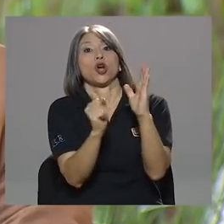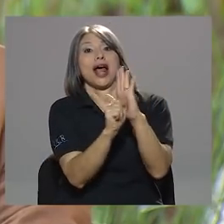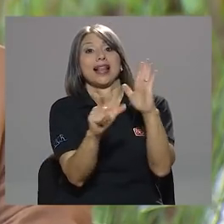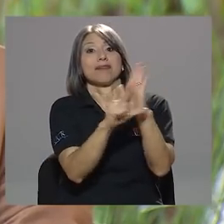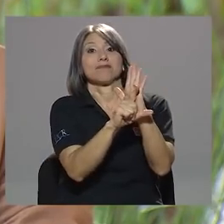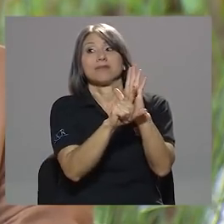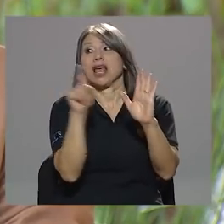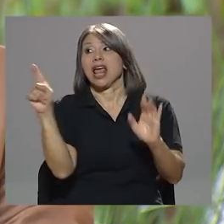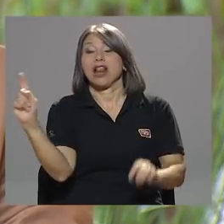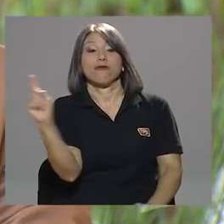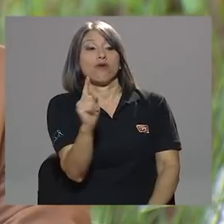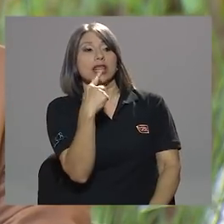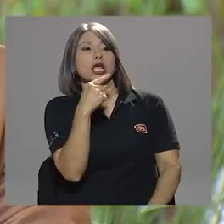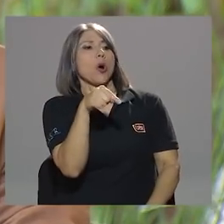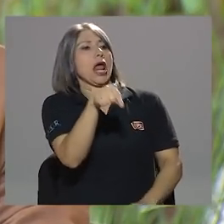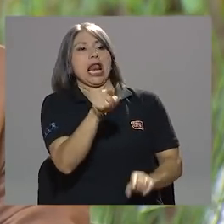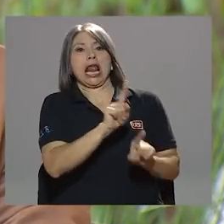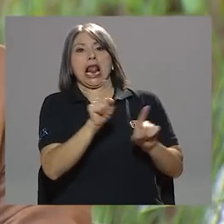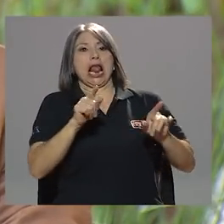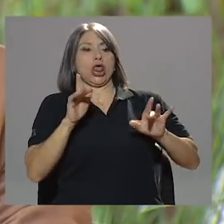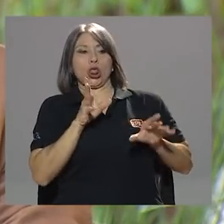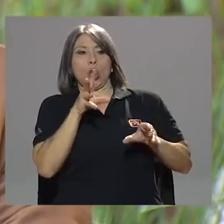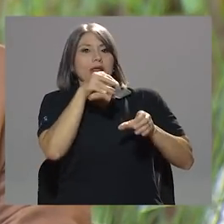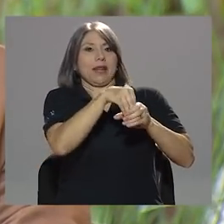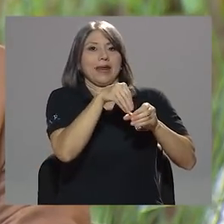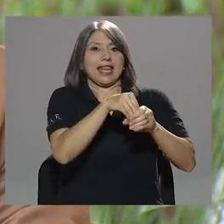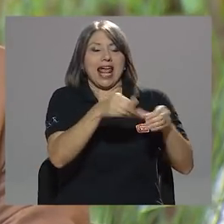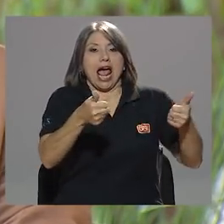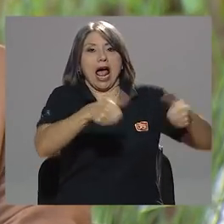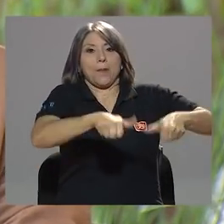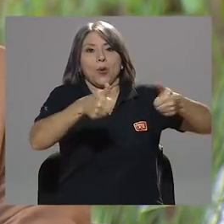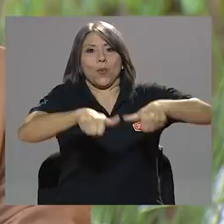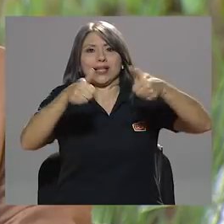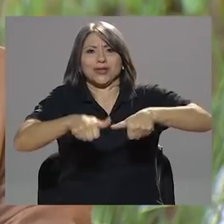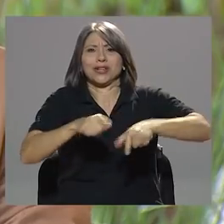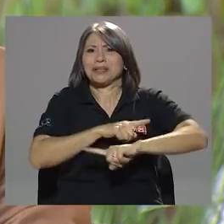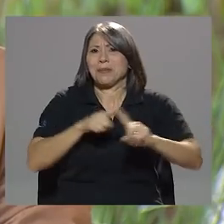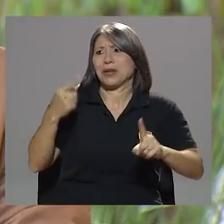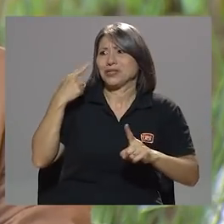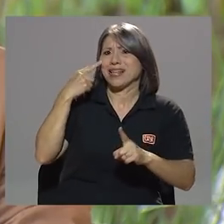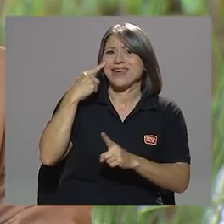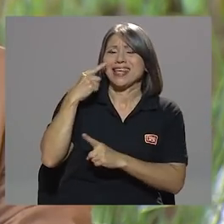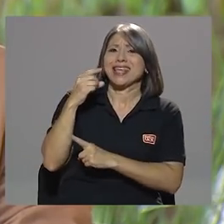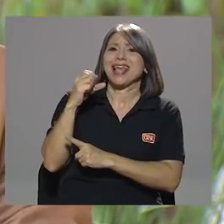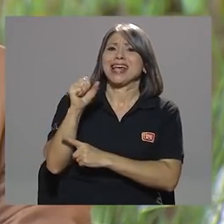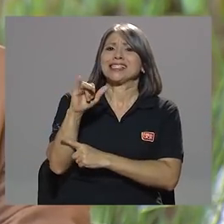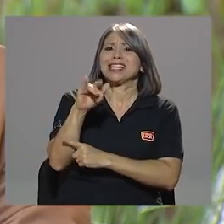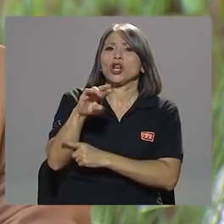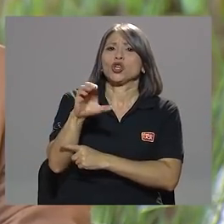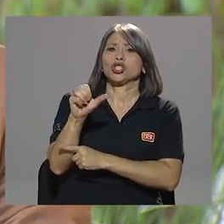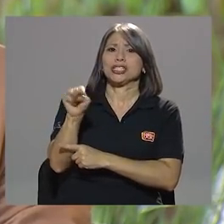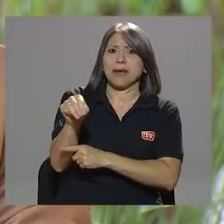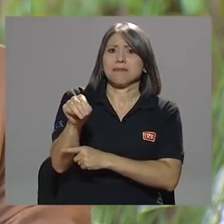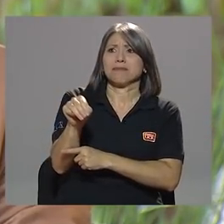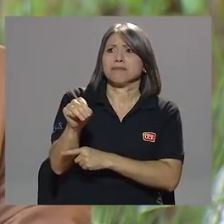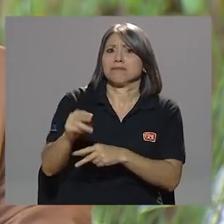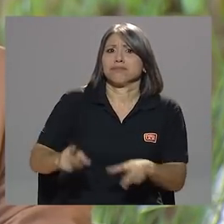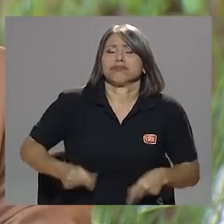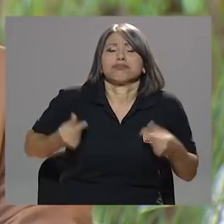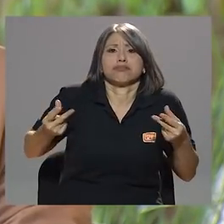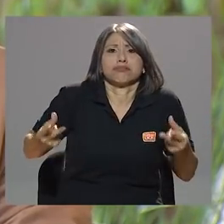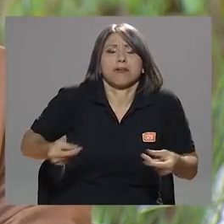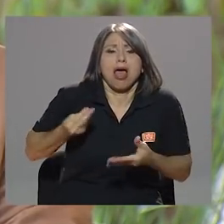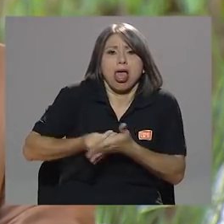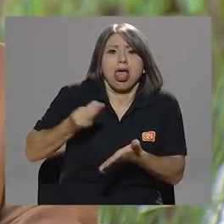intervenía en las aprobaciones cuando se veían los casos de los desembolsos de Sinocen. Pero, wow, ahora nos damos